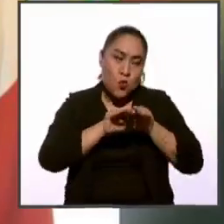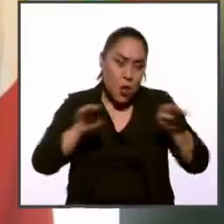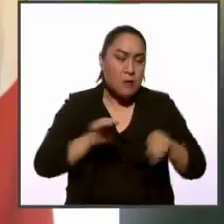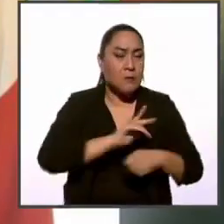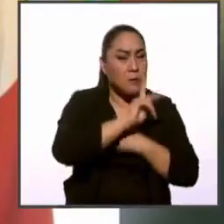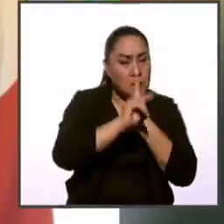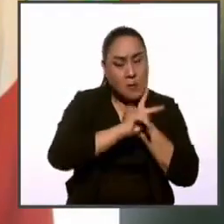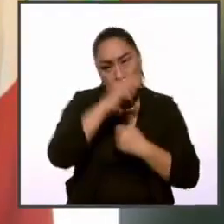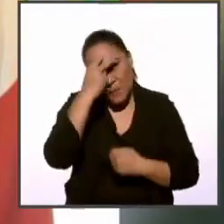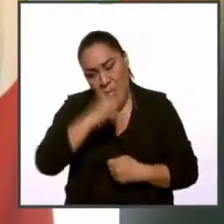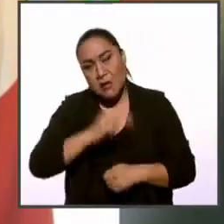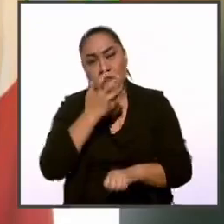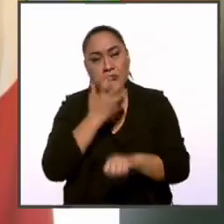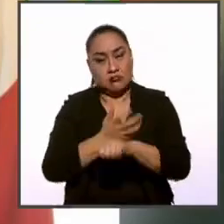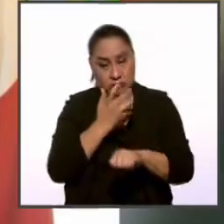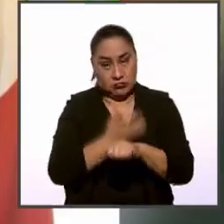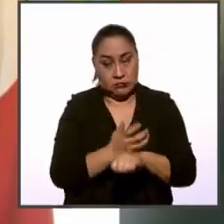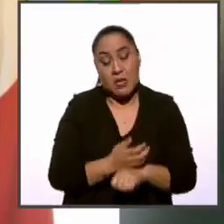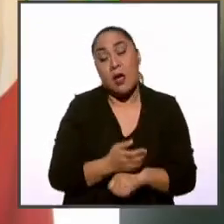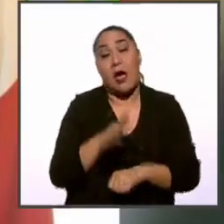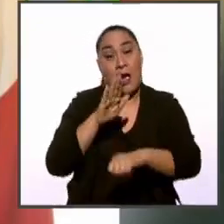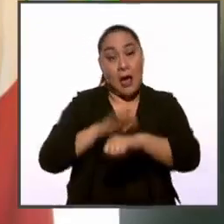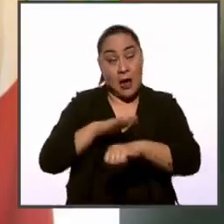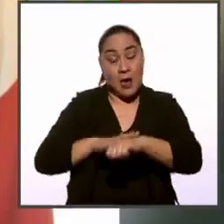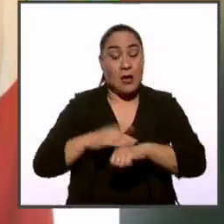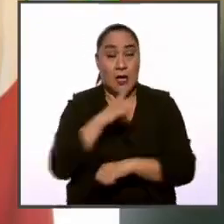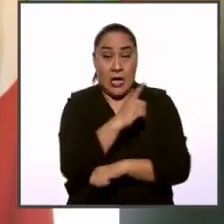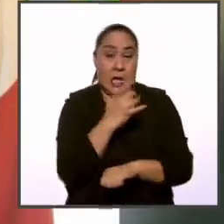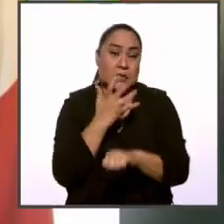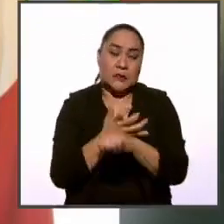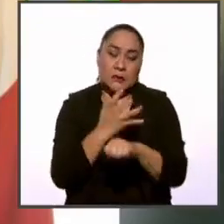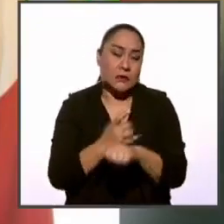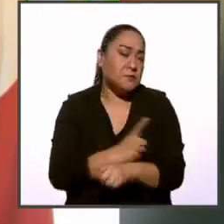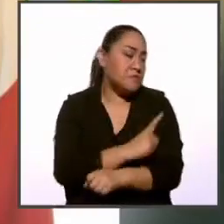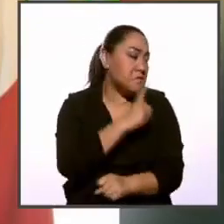ambas naciones, ya que, precisó, Estados Unidos es uno de los principales socios comerciales.